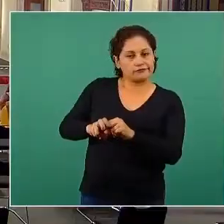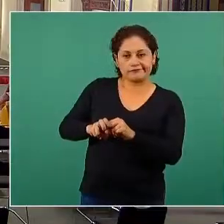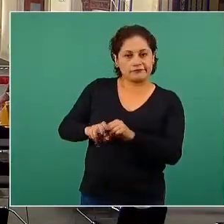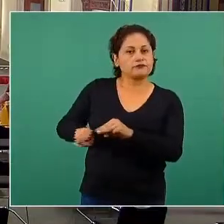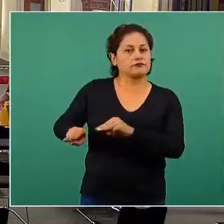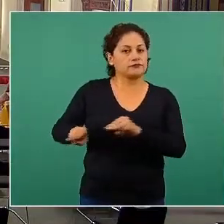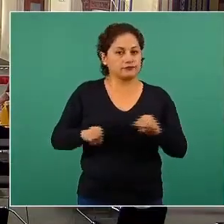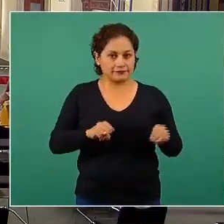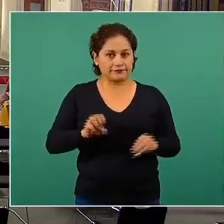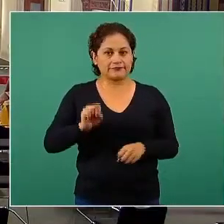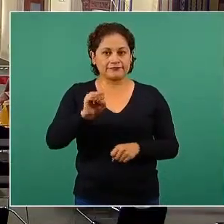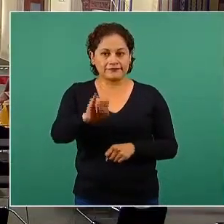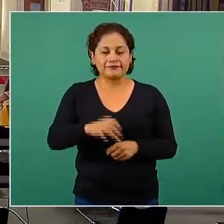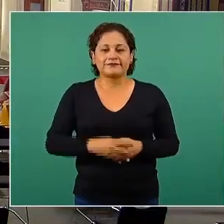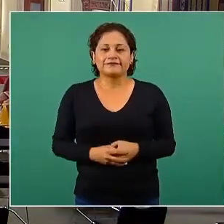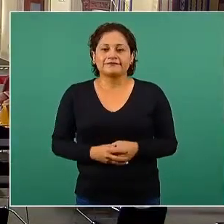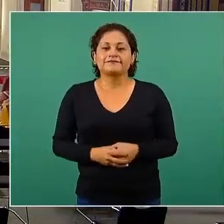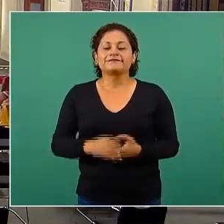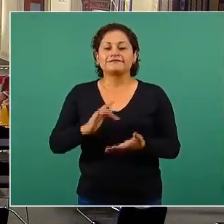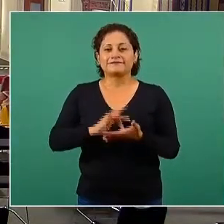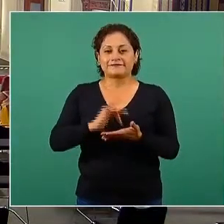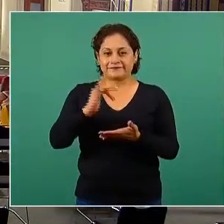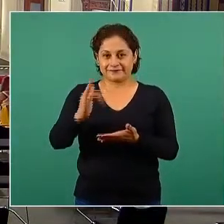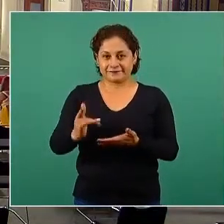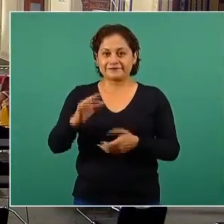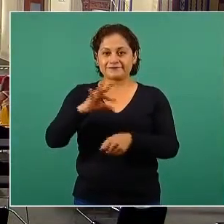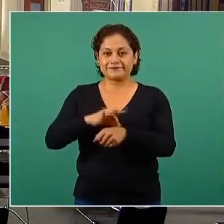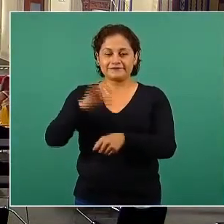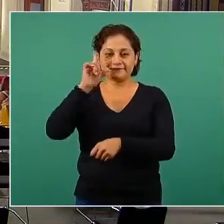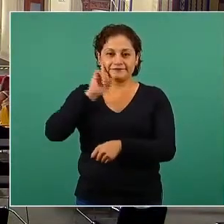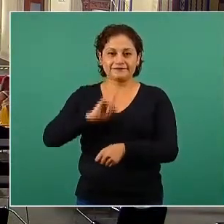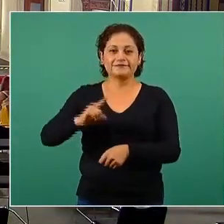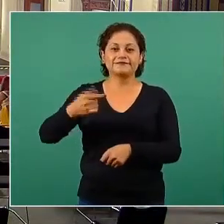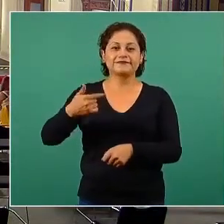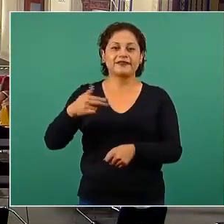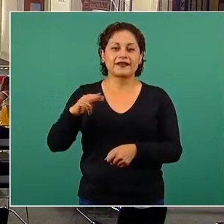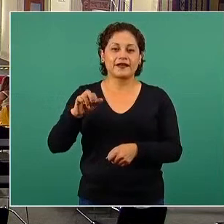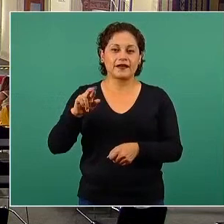Muchas gracias, doctora Alejandra Jauregui,